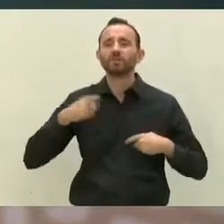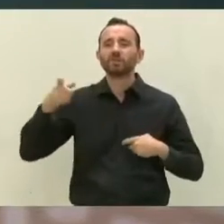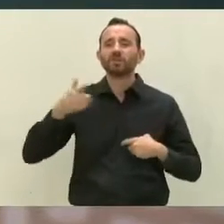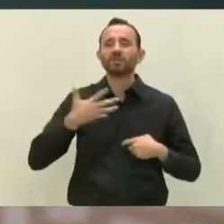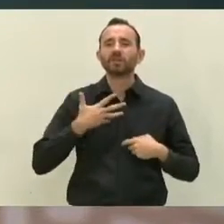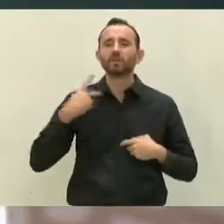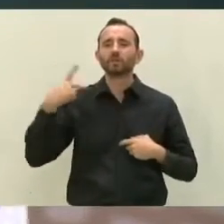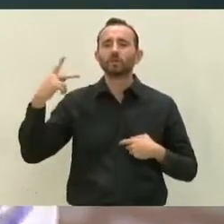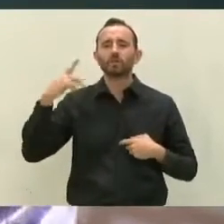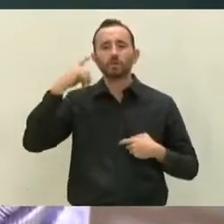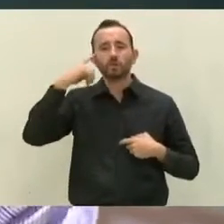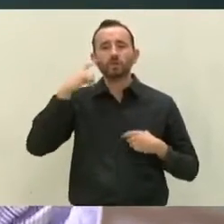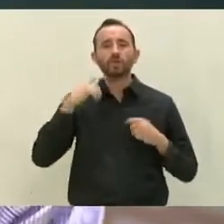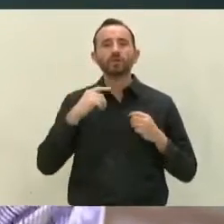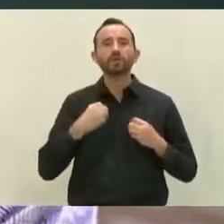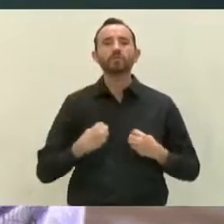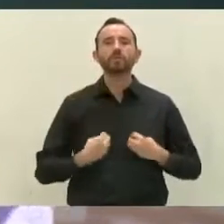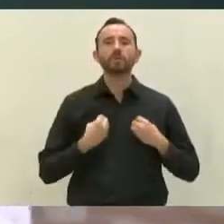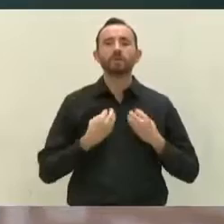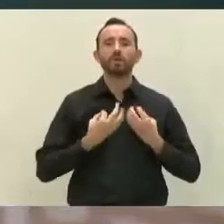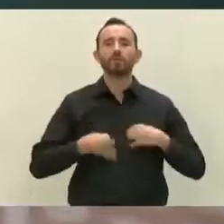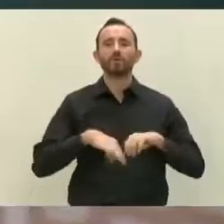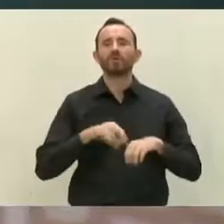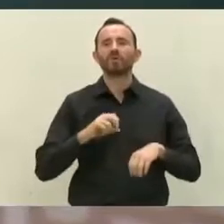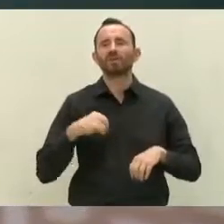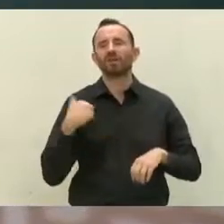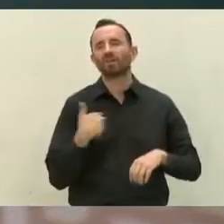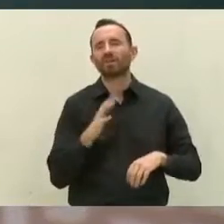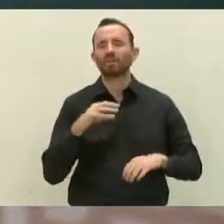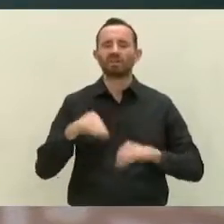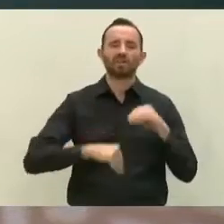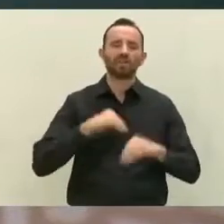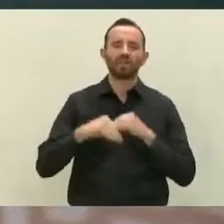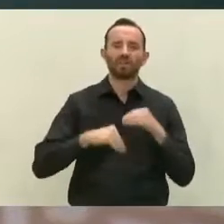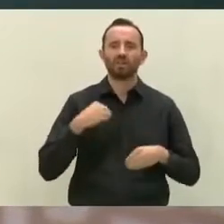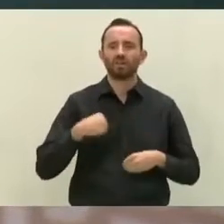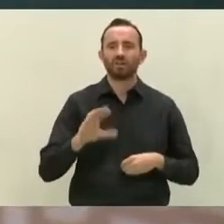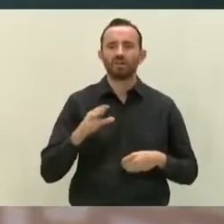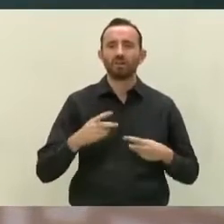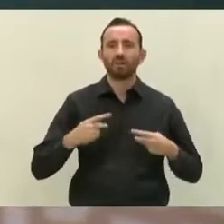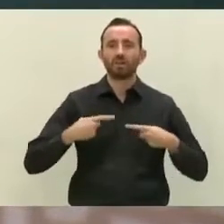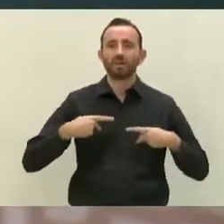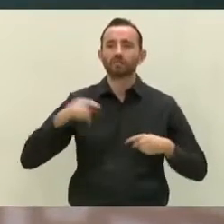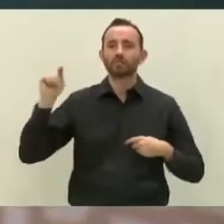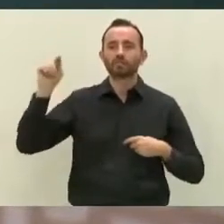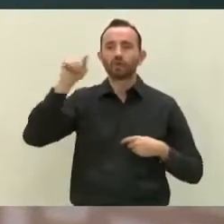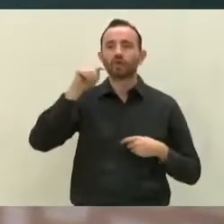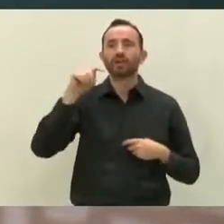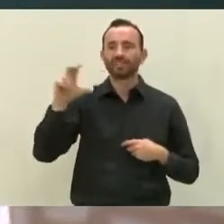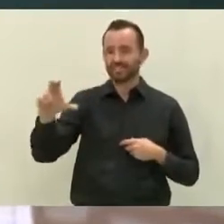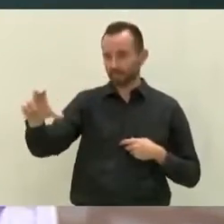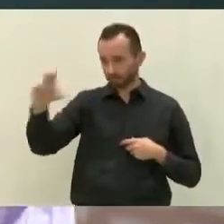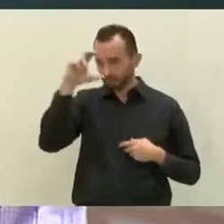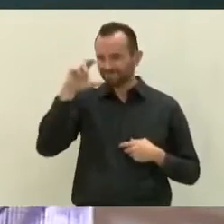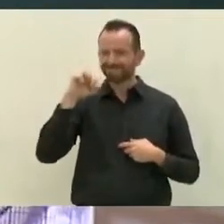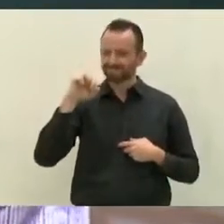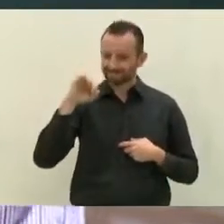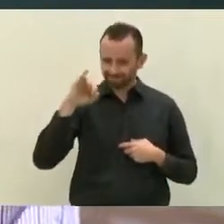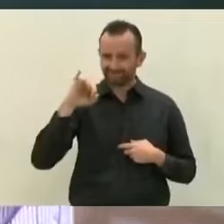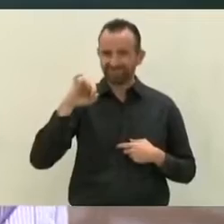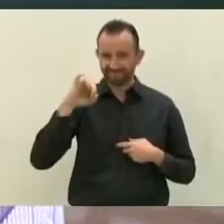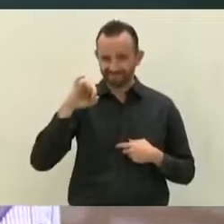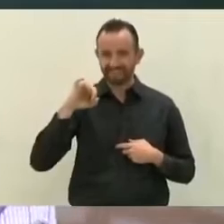Son genios, sí, son muy inteligentes, pero era muy inteligente también